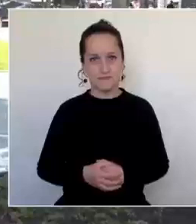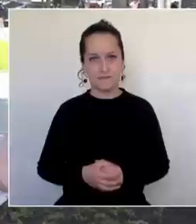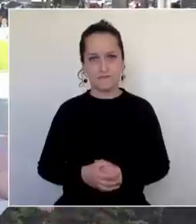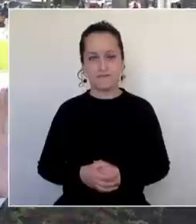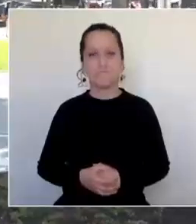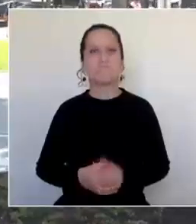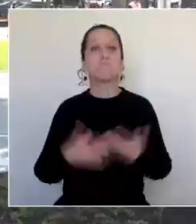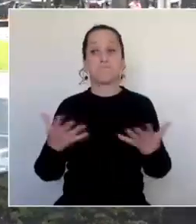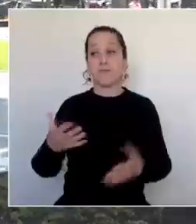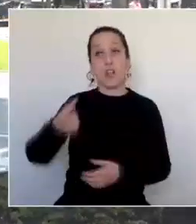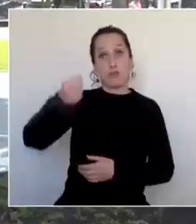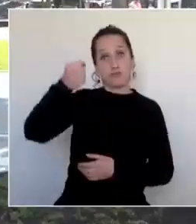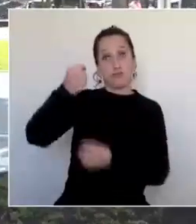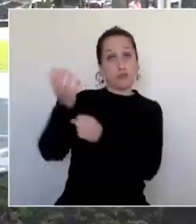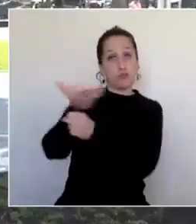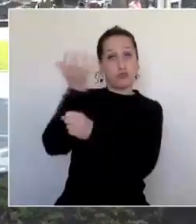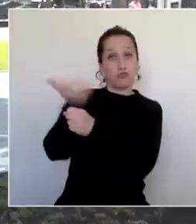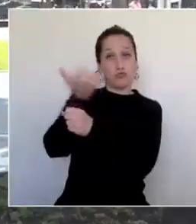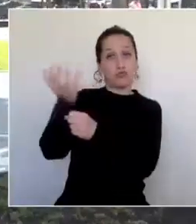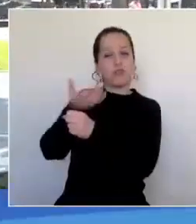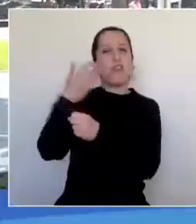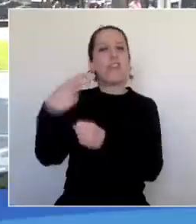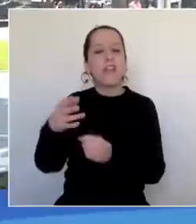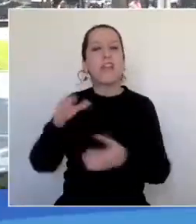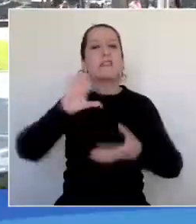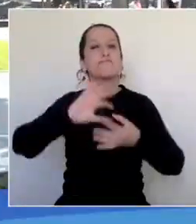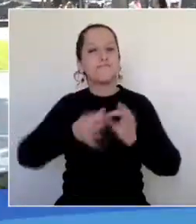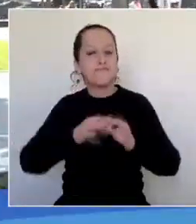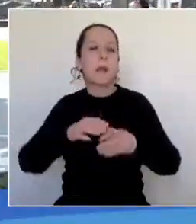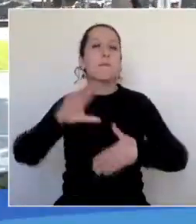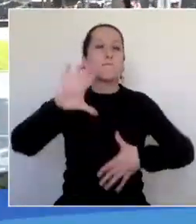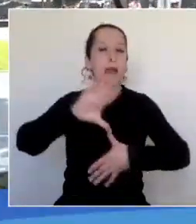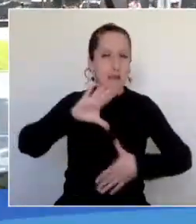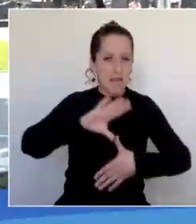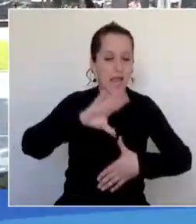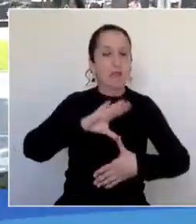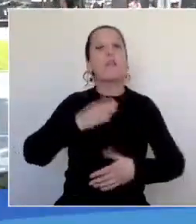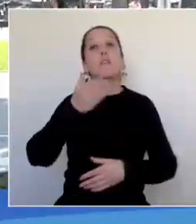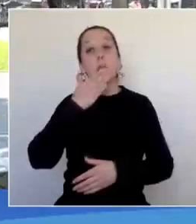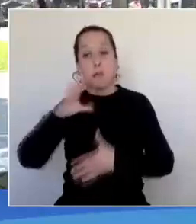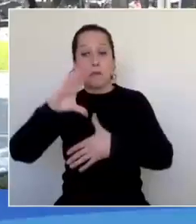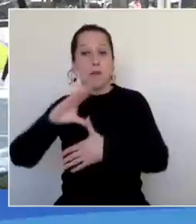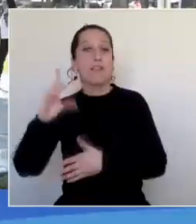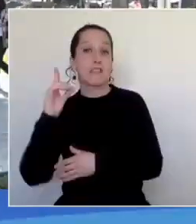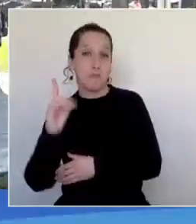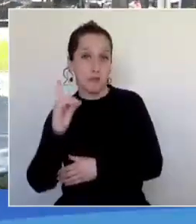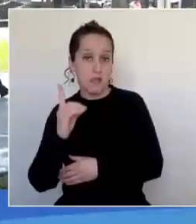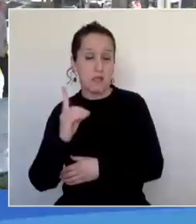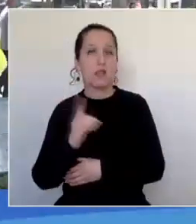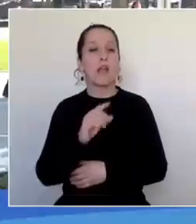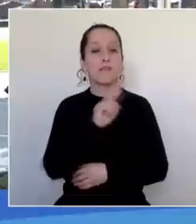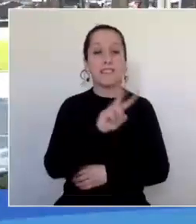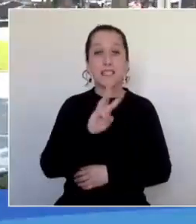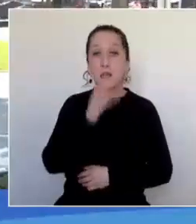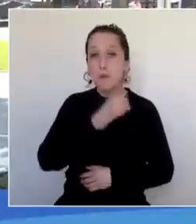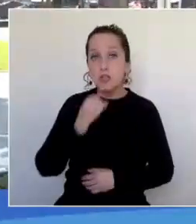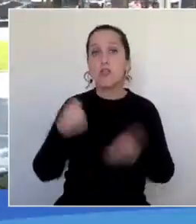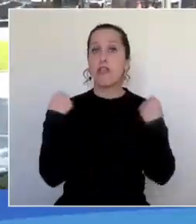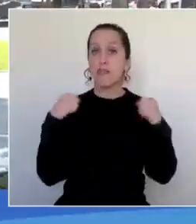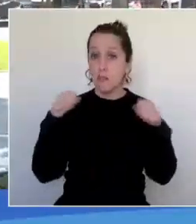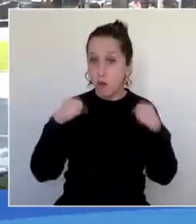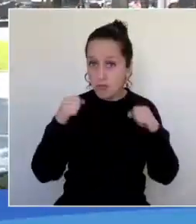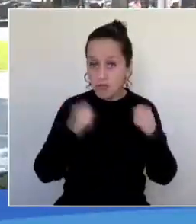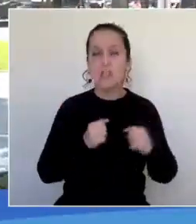Y la antorcha de los Juegos Panamericanos y Parapanamericanos estuvieron presentes en nuestra zona. Fueron 23 deportistas los